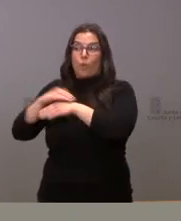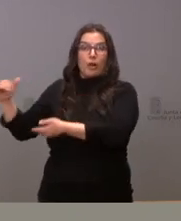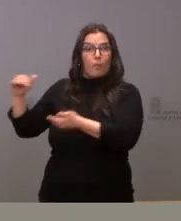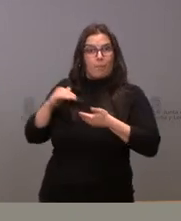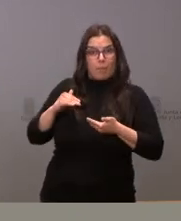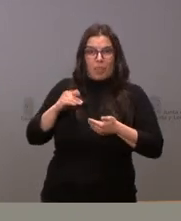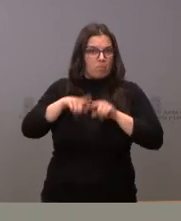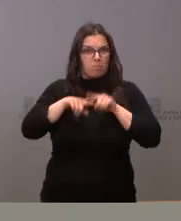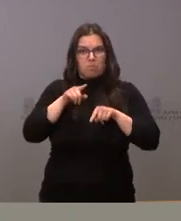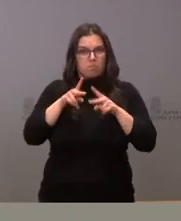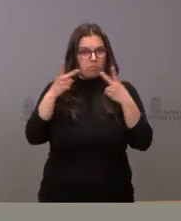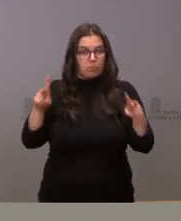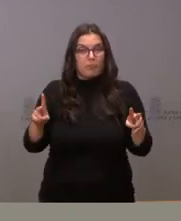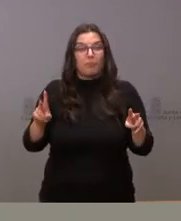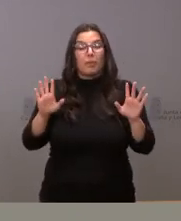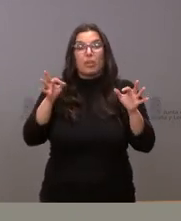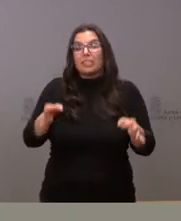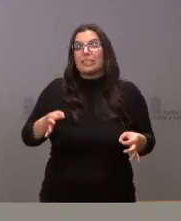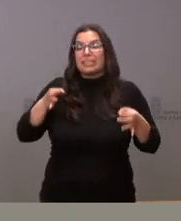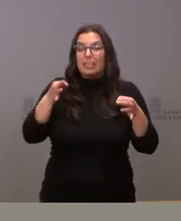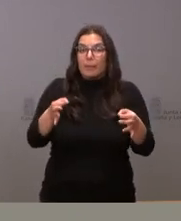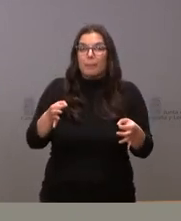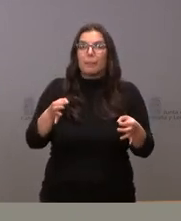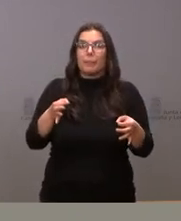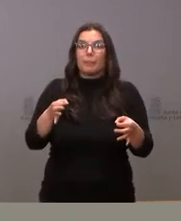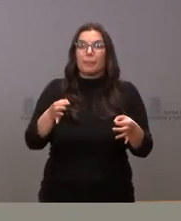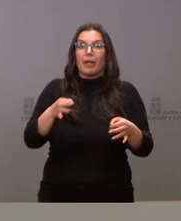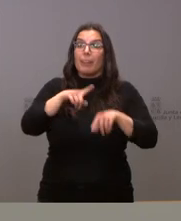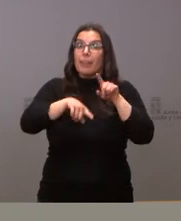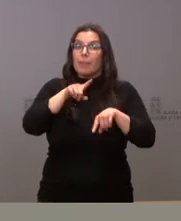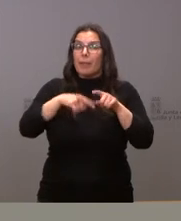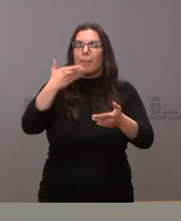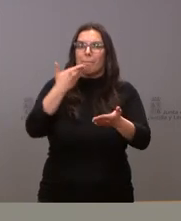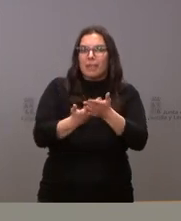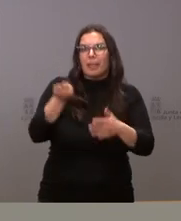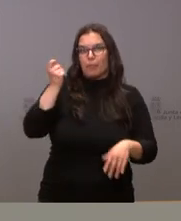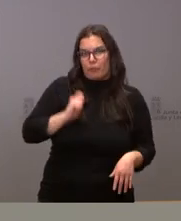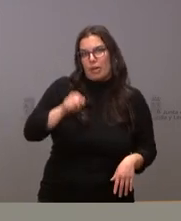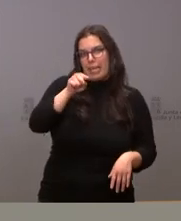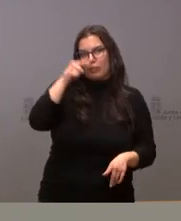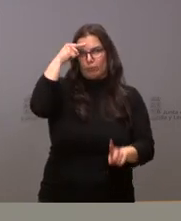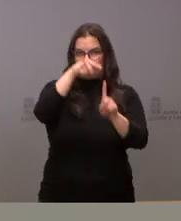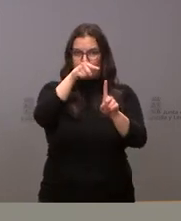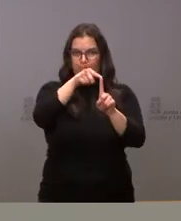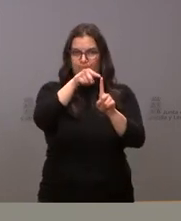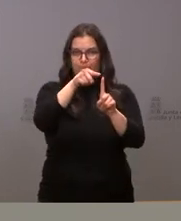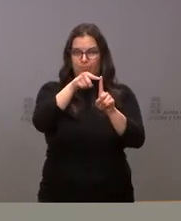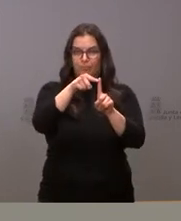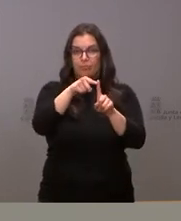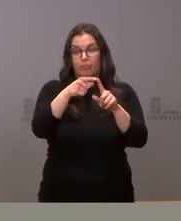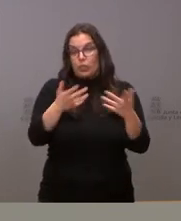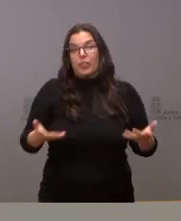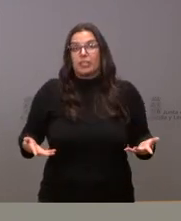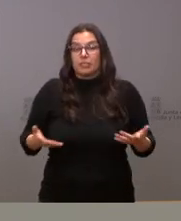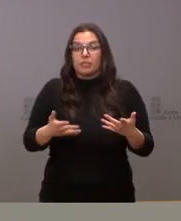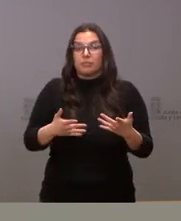gobierno de España pero siempre en relación con esta prescripción médica esta es la idea en que nos basamos prescripción médica y por tanto